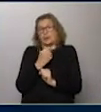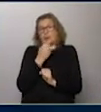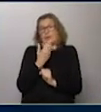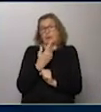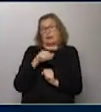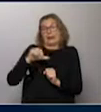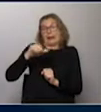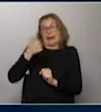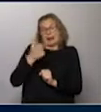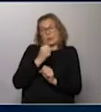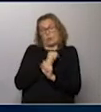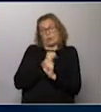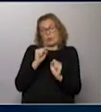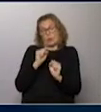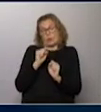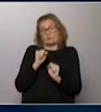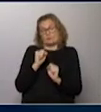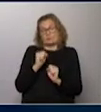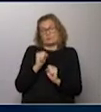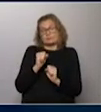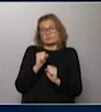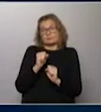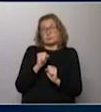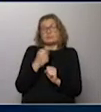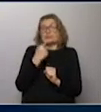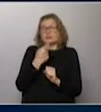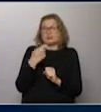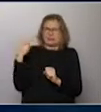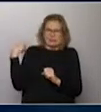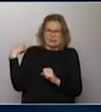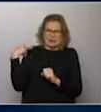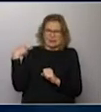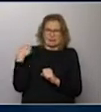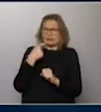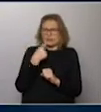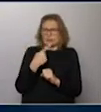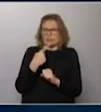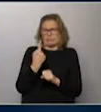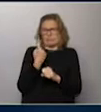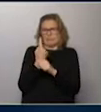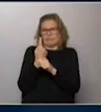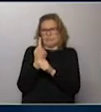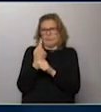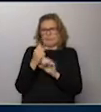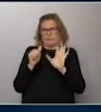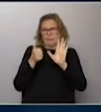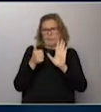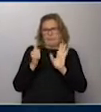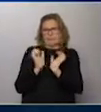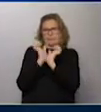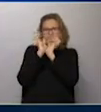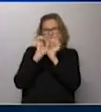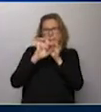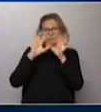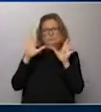consiga una victoria que me permita. El propio Saralegui, cuando lo presentaron como entrenador de Peñal, dijo, mi prioridad es la sexta Copa Libertadores, que a veces